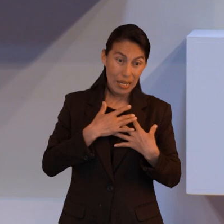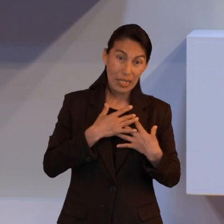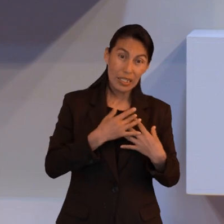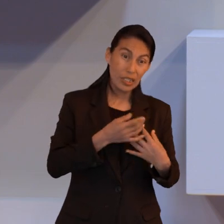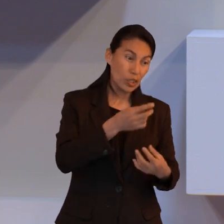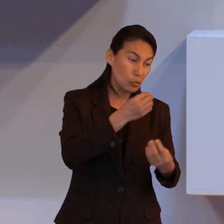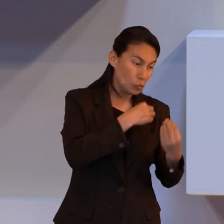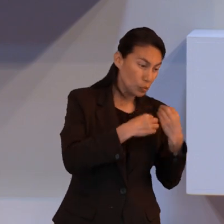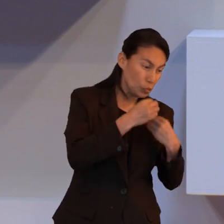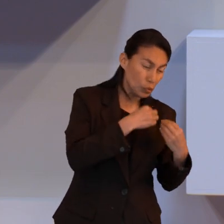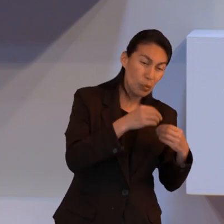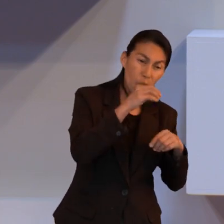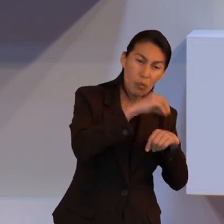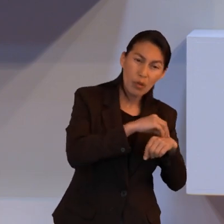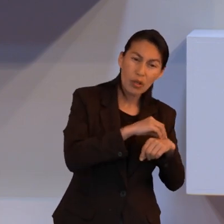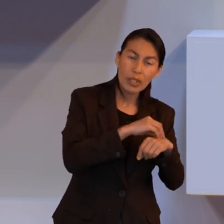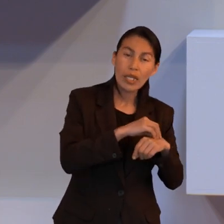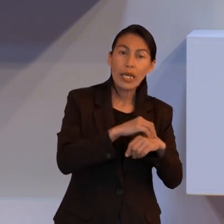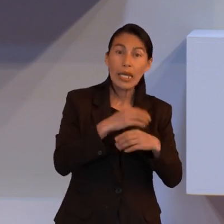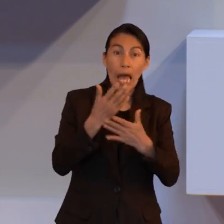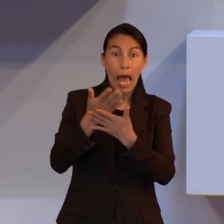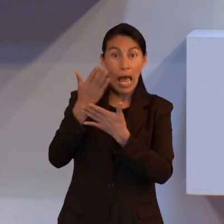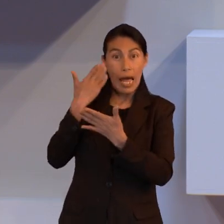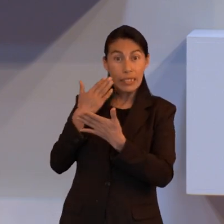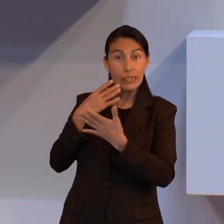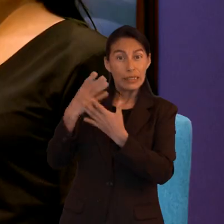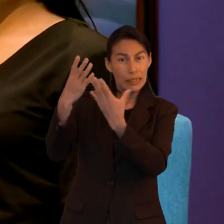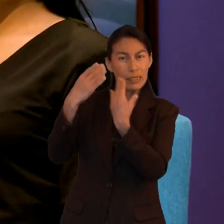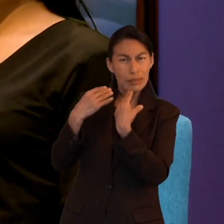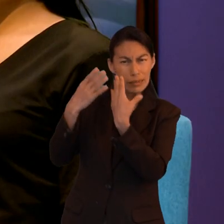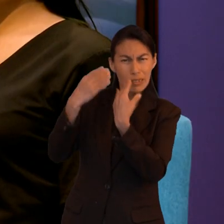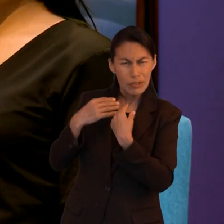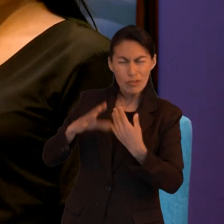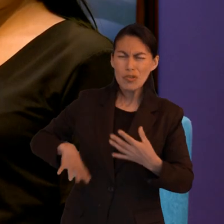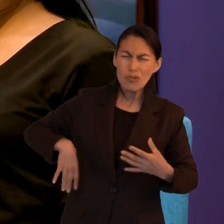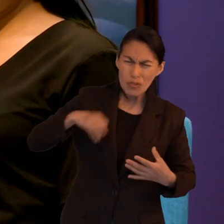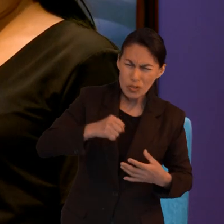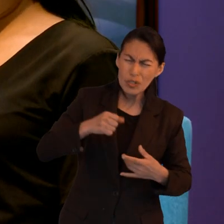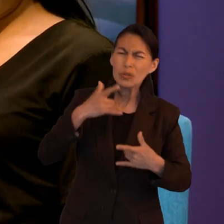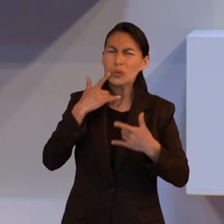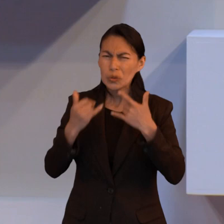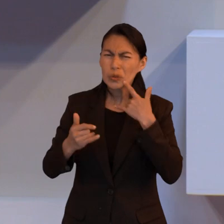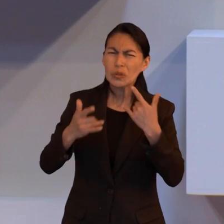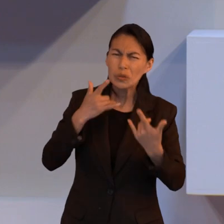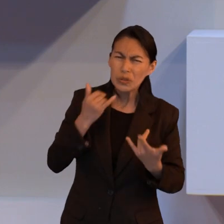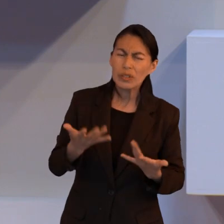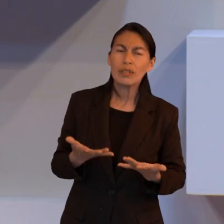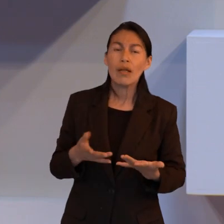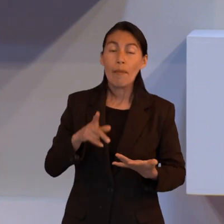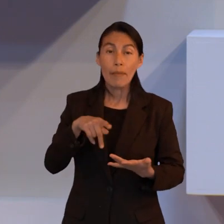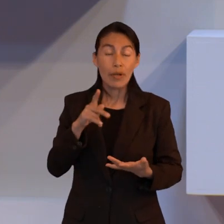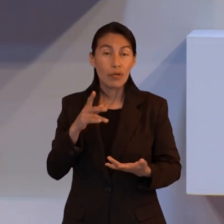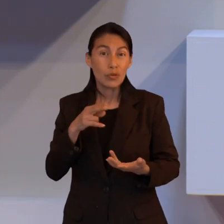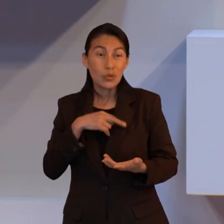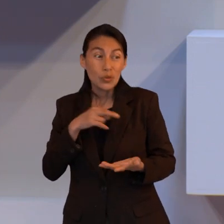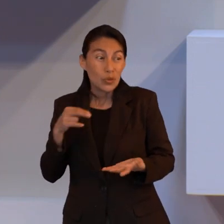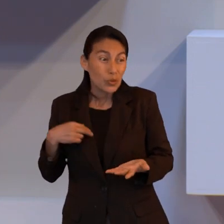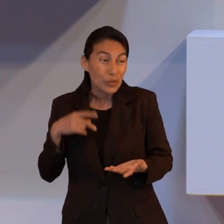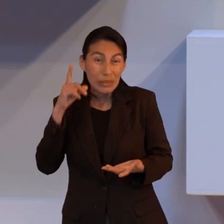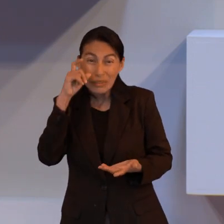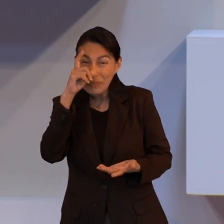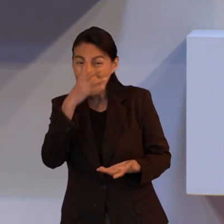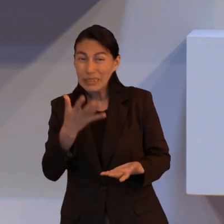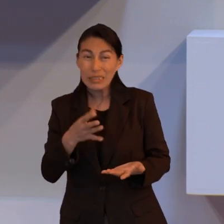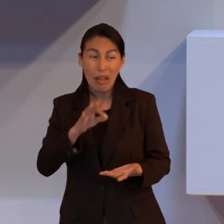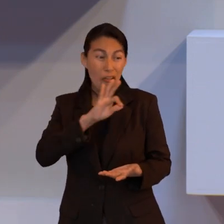perfecta y nos sirve ahora como ejemplo sin embargo en esto de la fe que es un poco pues complicado porque a veces somos